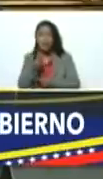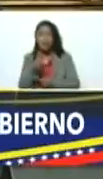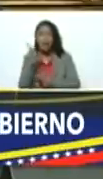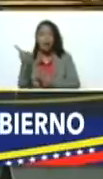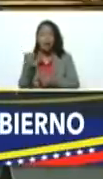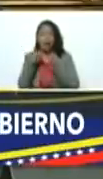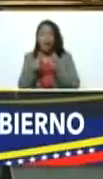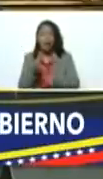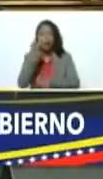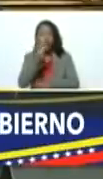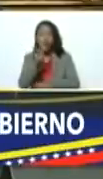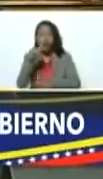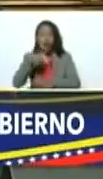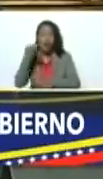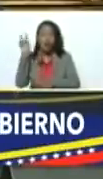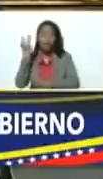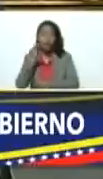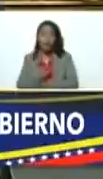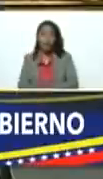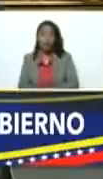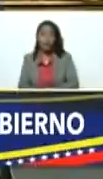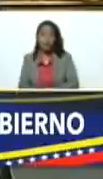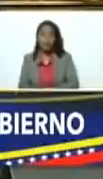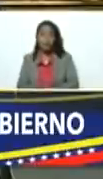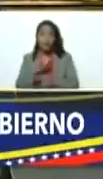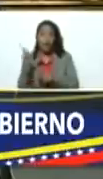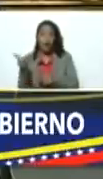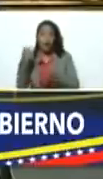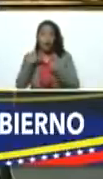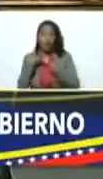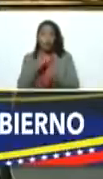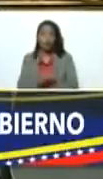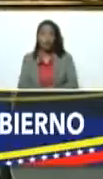que quedamos dos en Venezuela él y yo